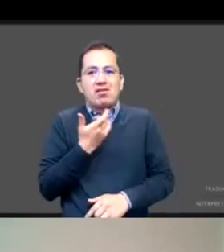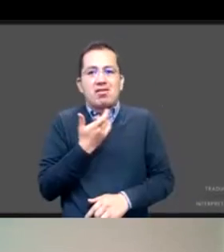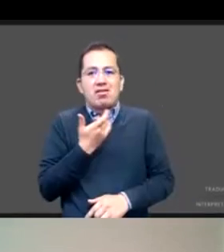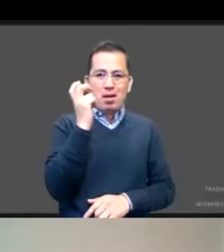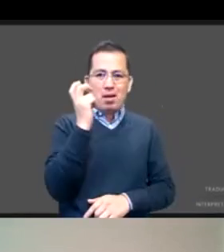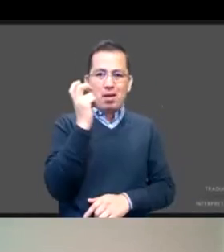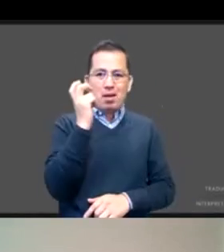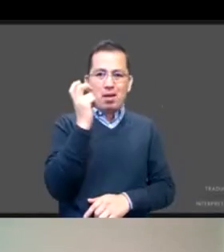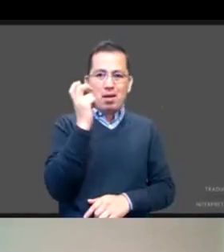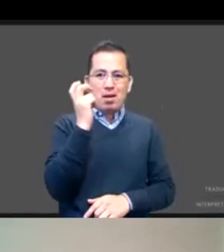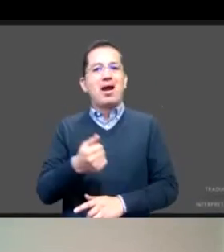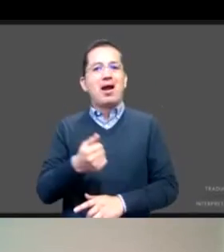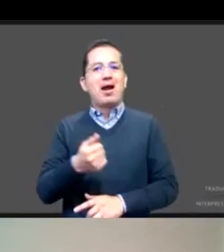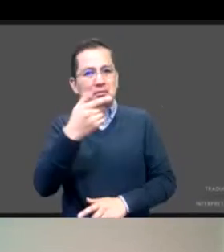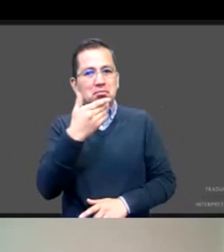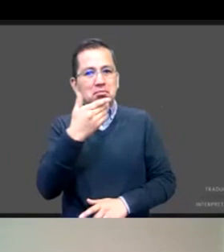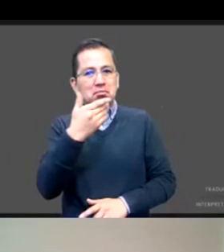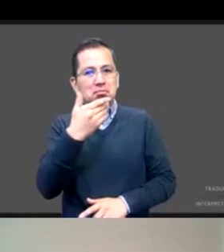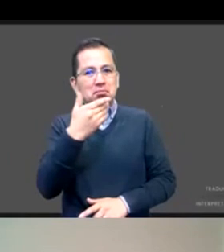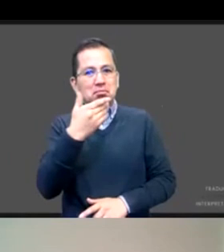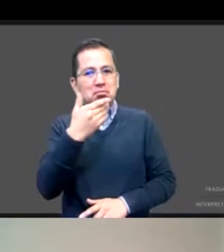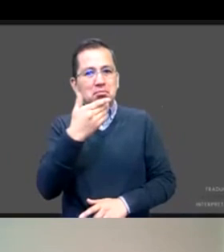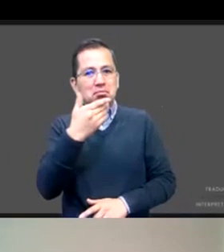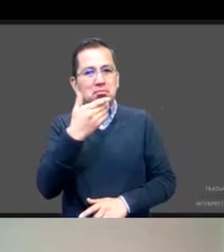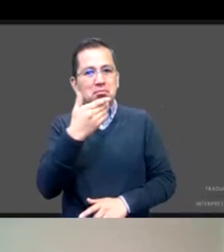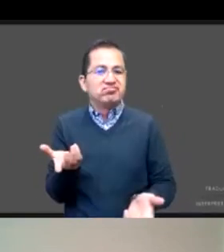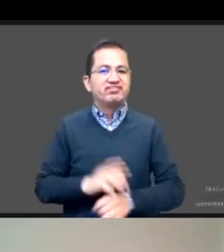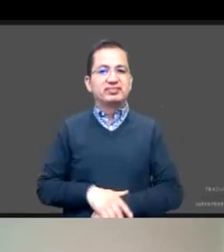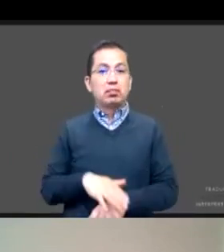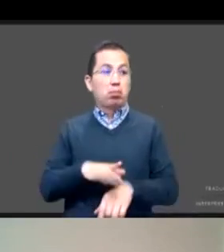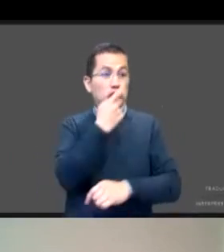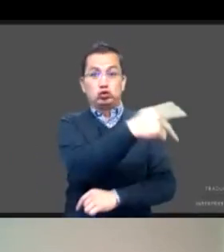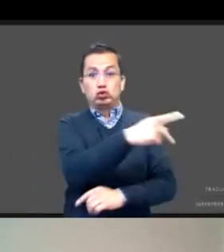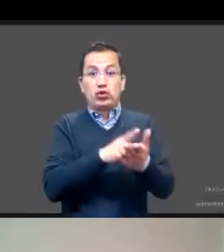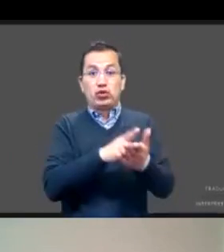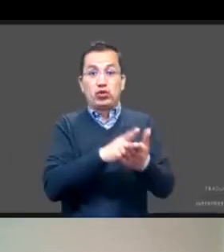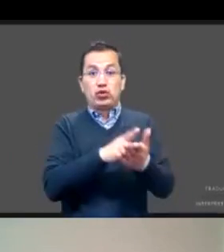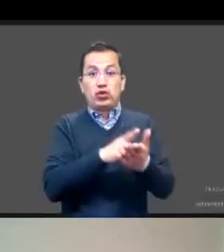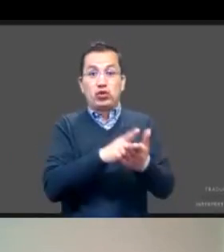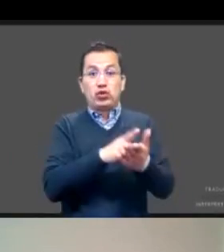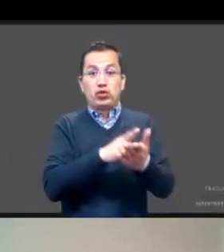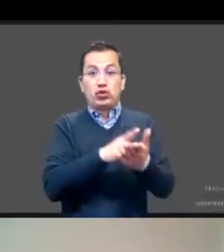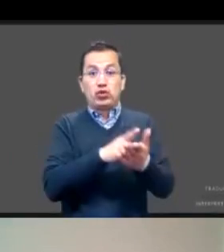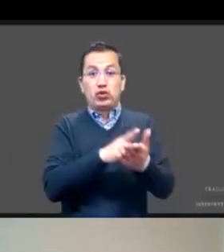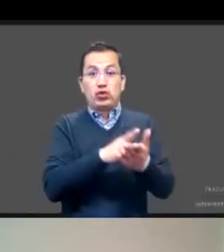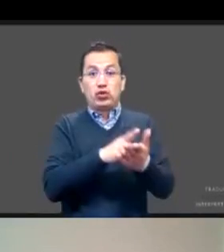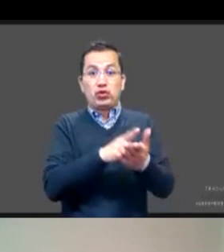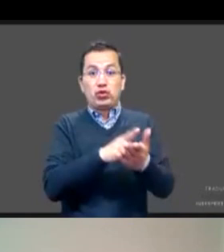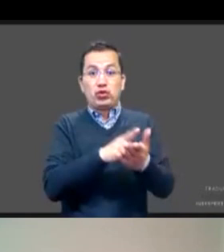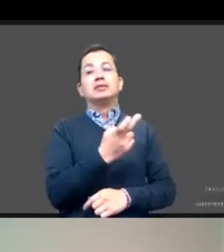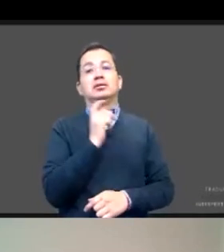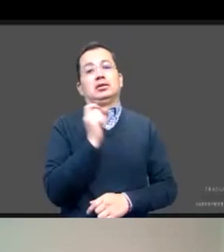educación, sigue teniendo un centro nodal que tendríamos que estar revisando, porque ahí también las desigualdades de